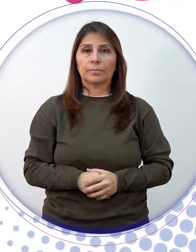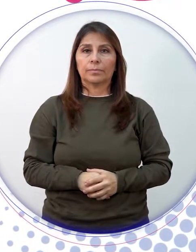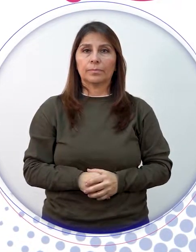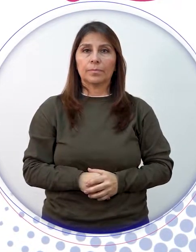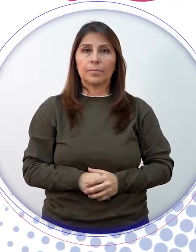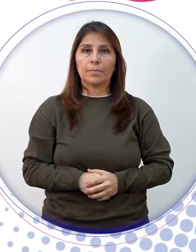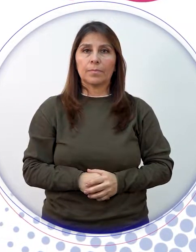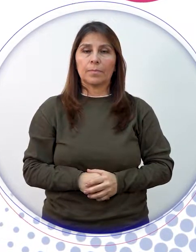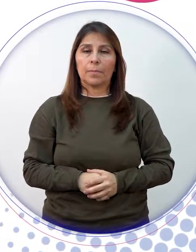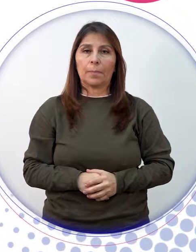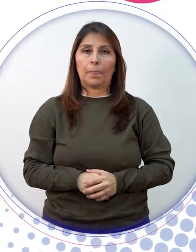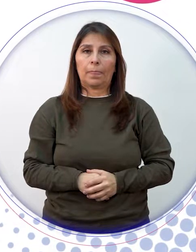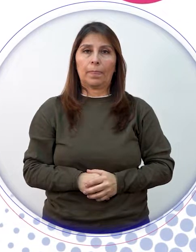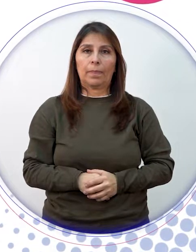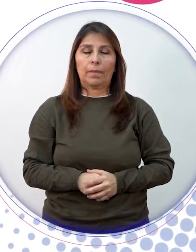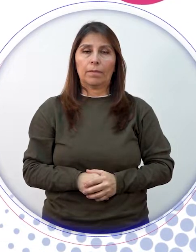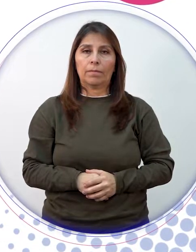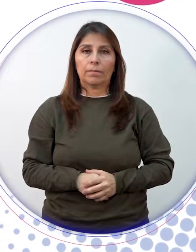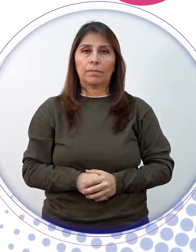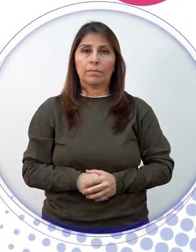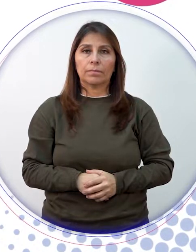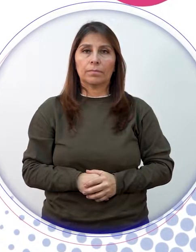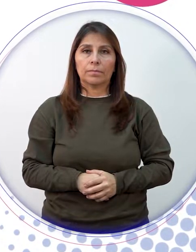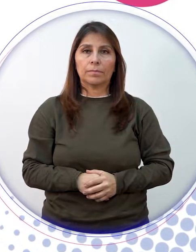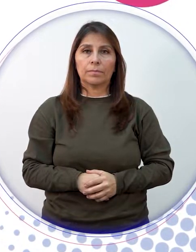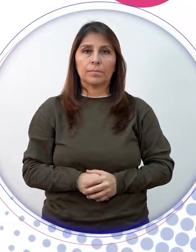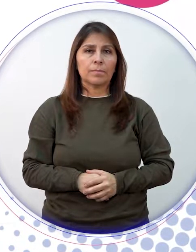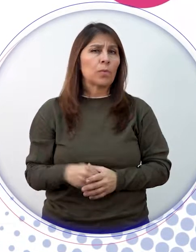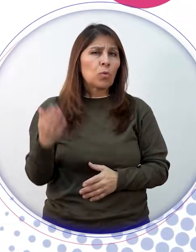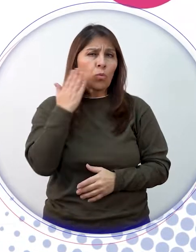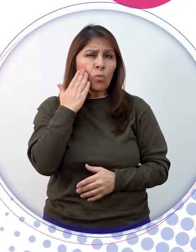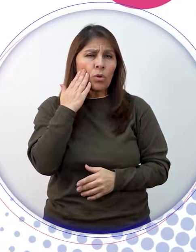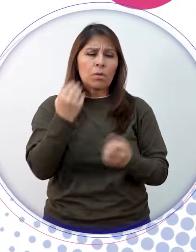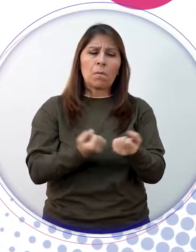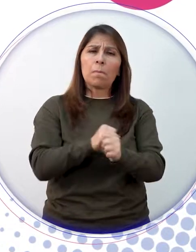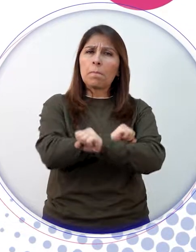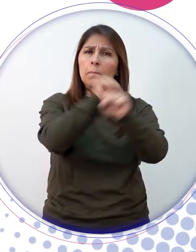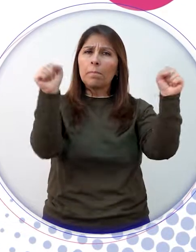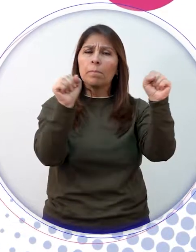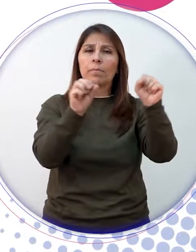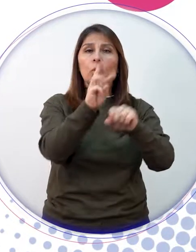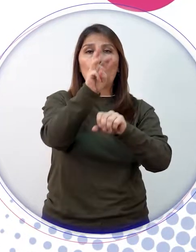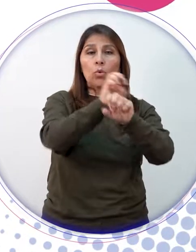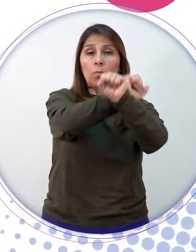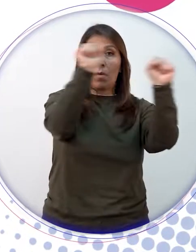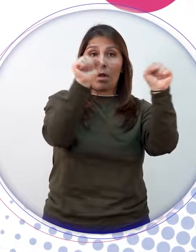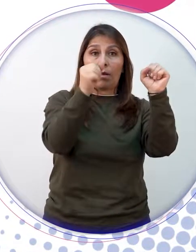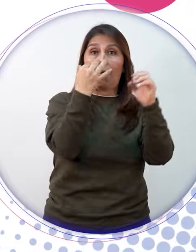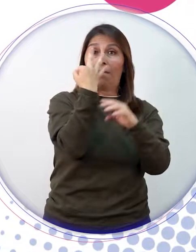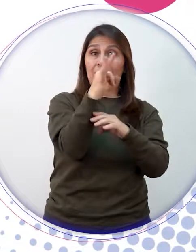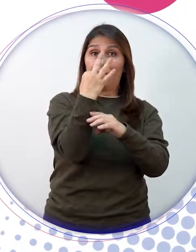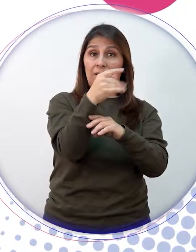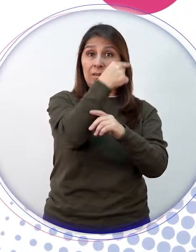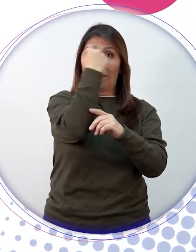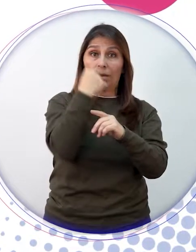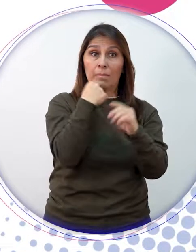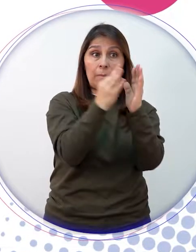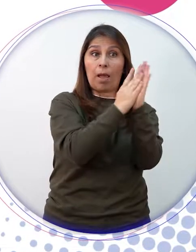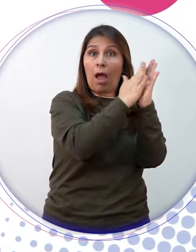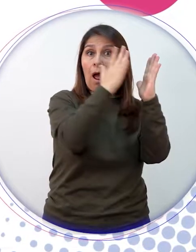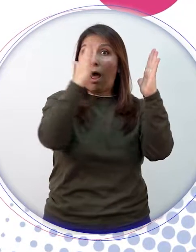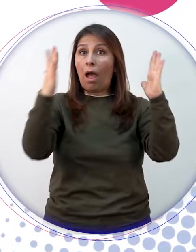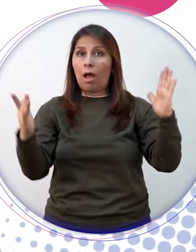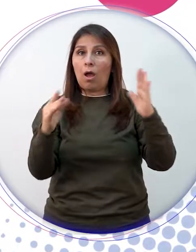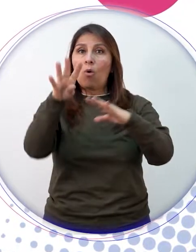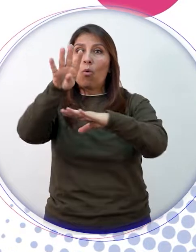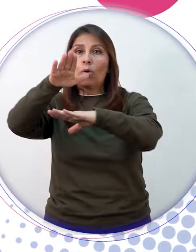-pedagogica.edu.co a partir de las 8 de la mañana del 13 de septiembre hasta las